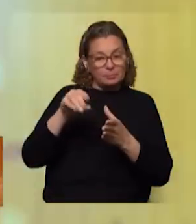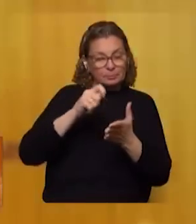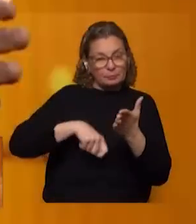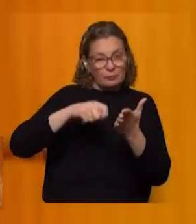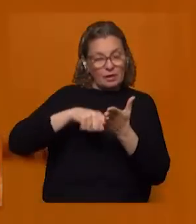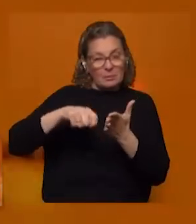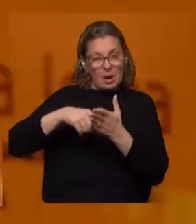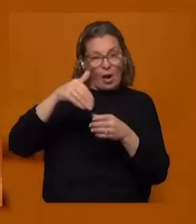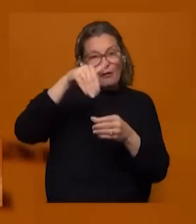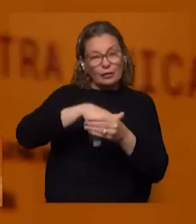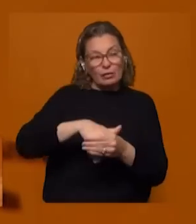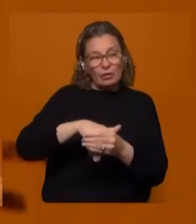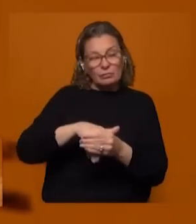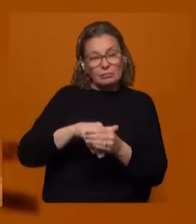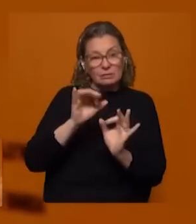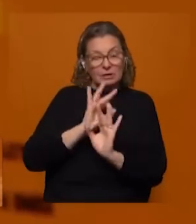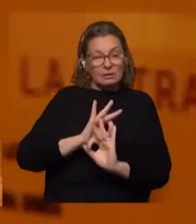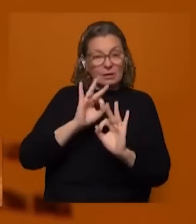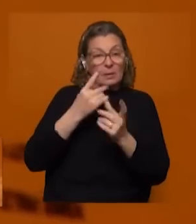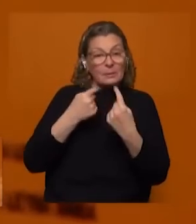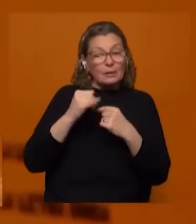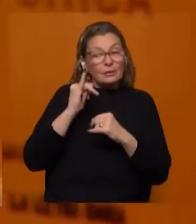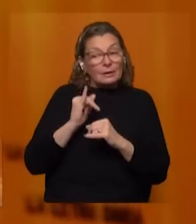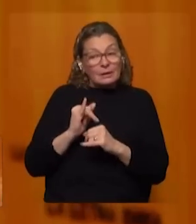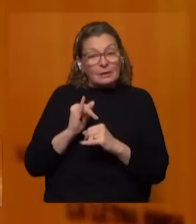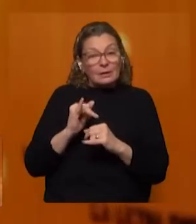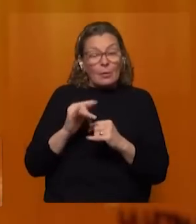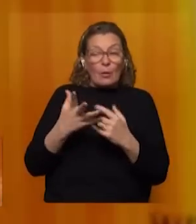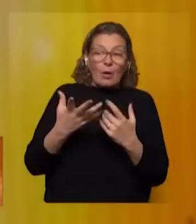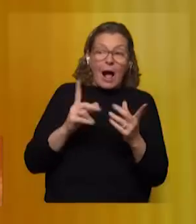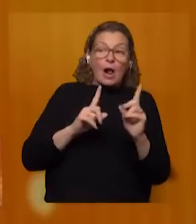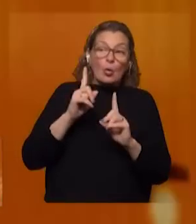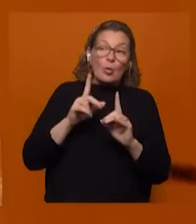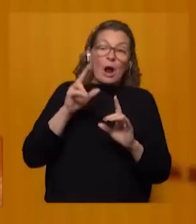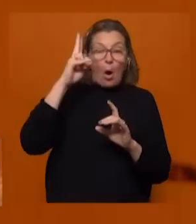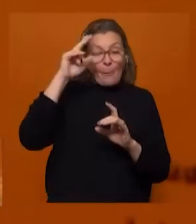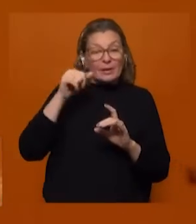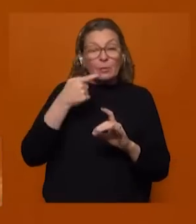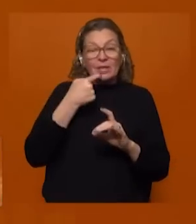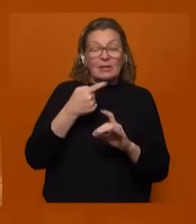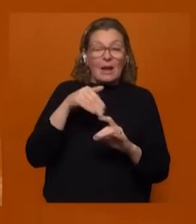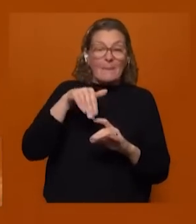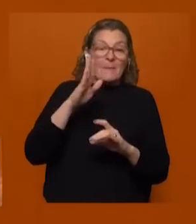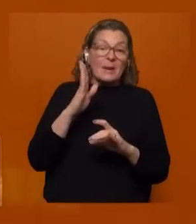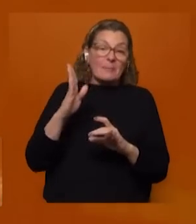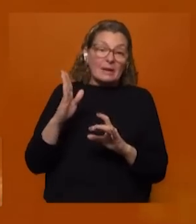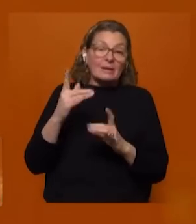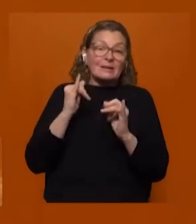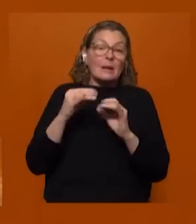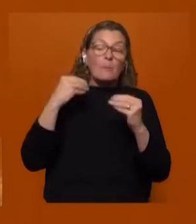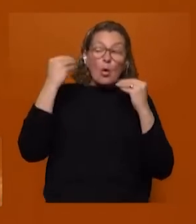al plebiscito pero sí ha habido manifestaciones como decía yo del lado del MPP de